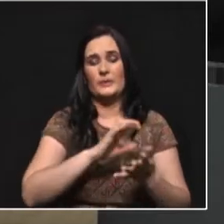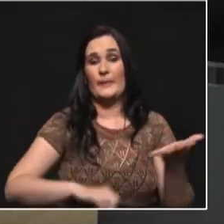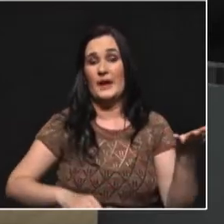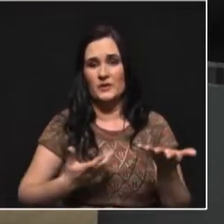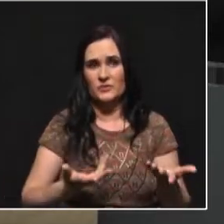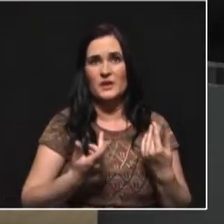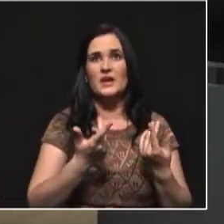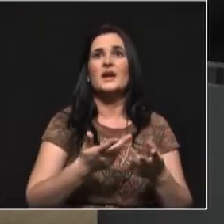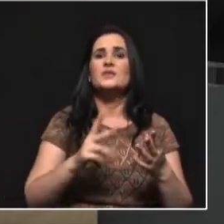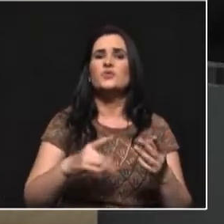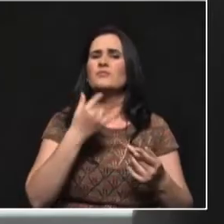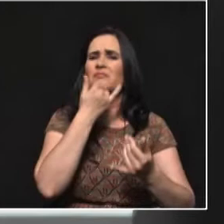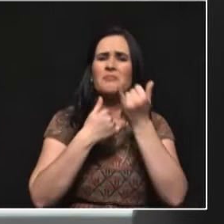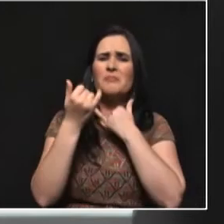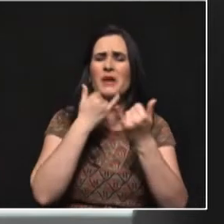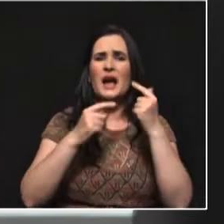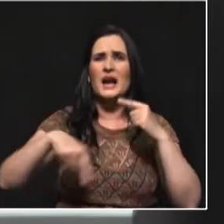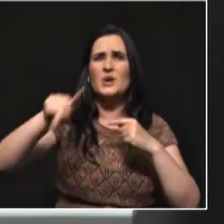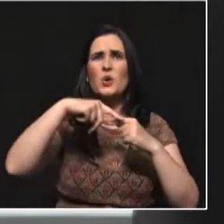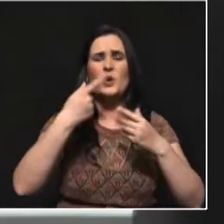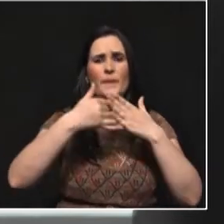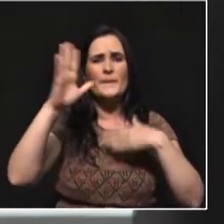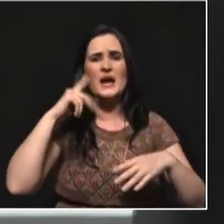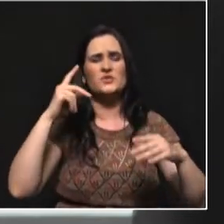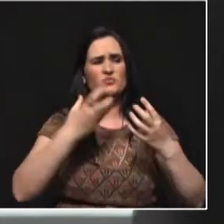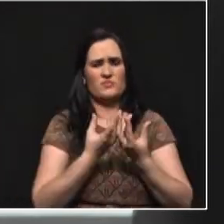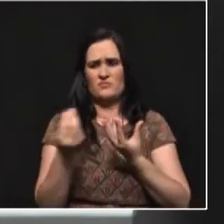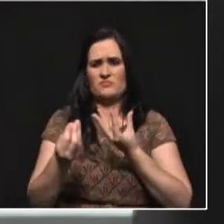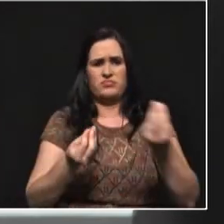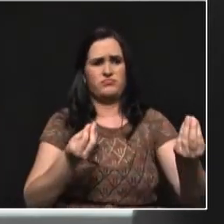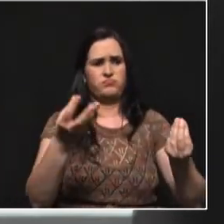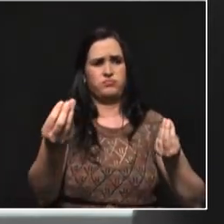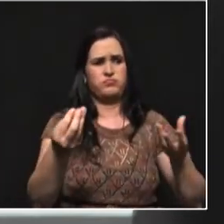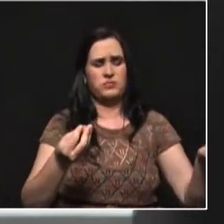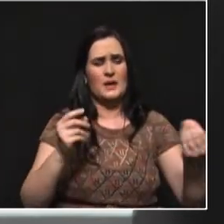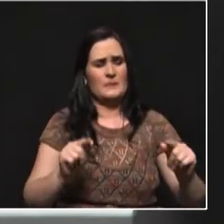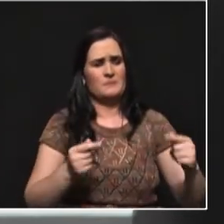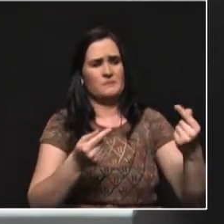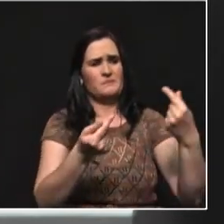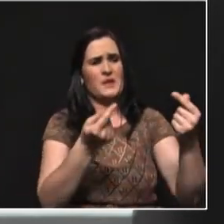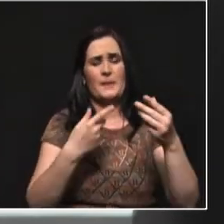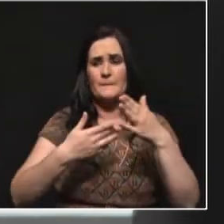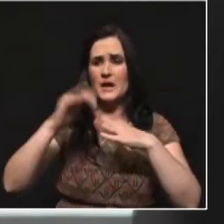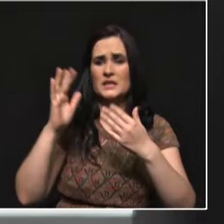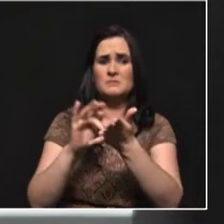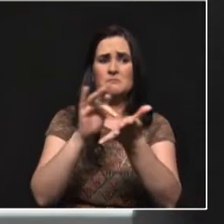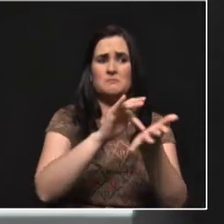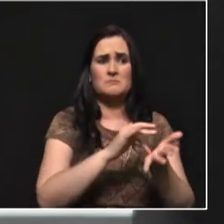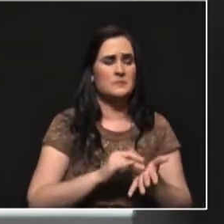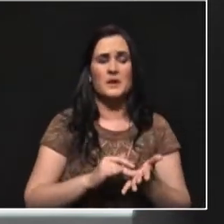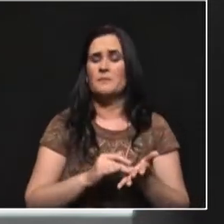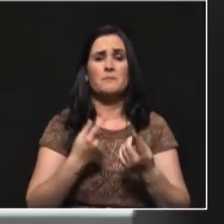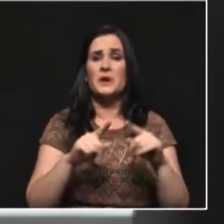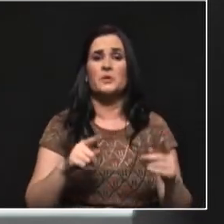uno piensa, que cuando está la gente más enardecida, más polarizada, más enfrentada, más gente va a salir. Y los números dicen que no,